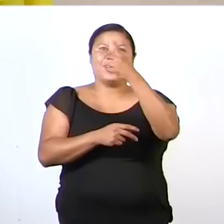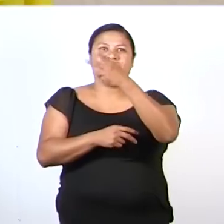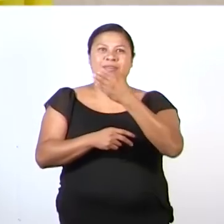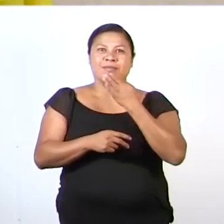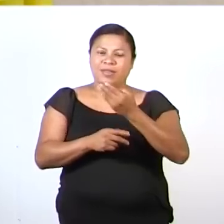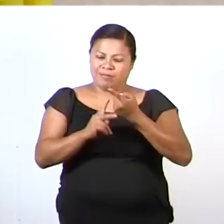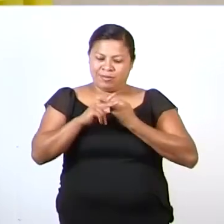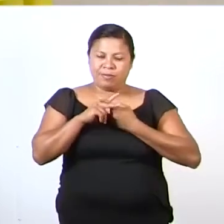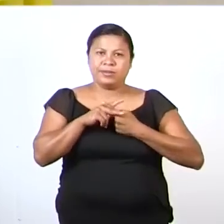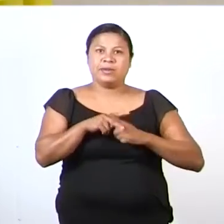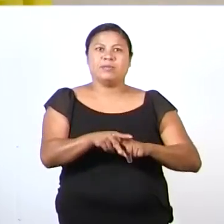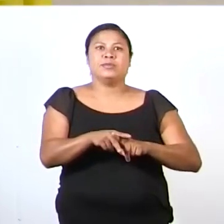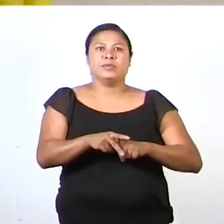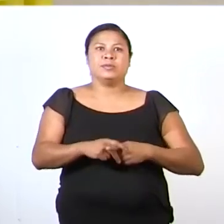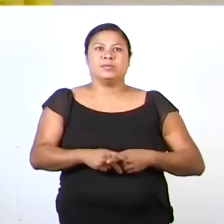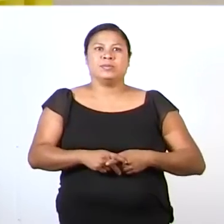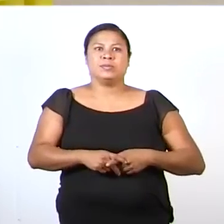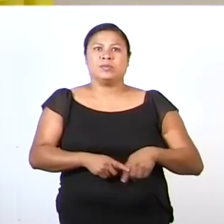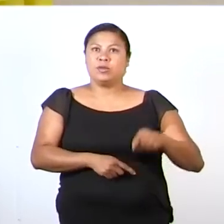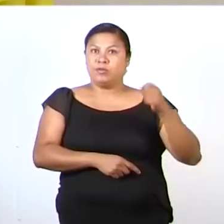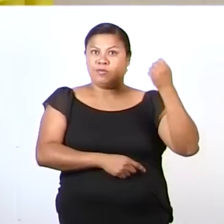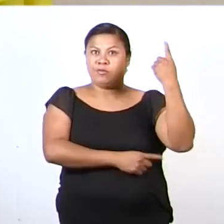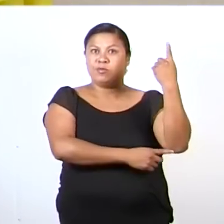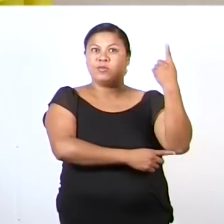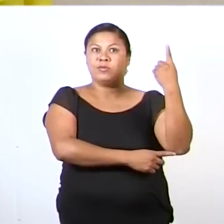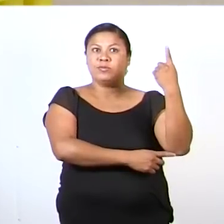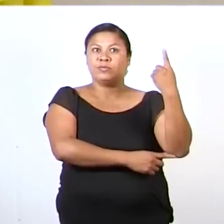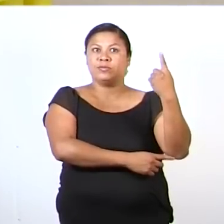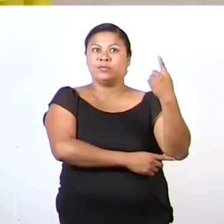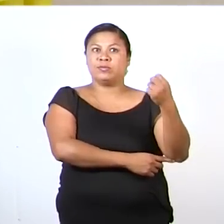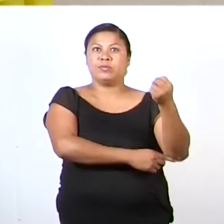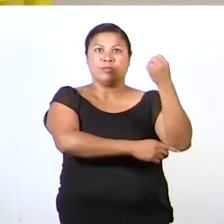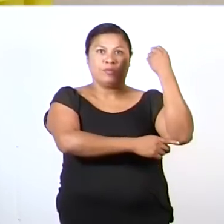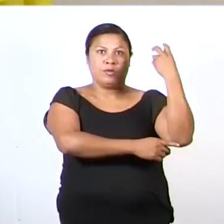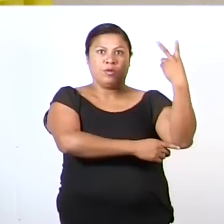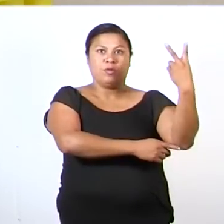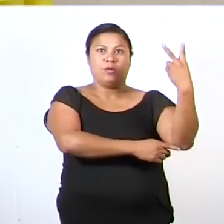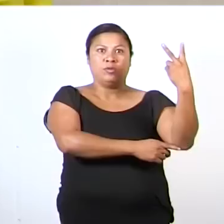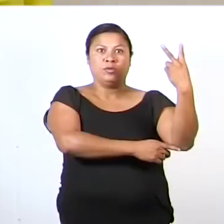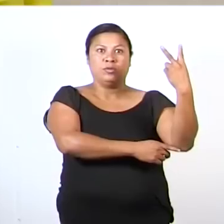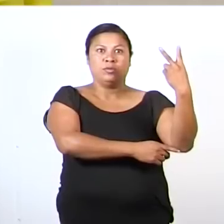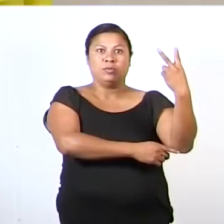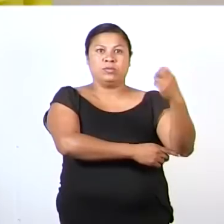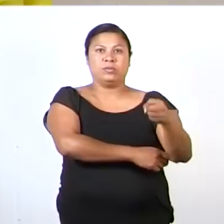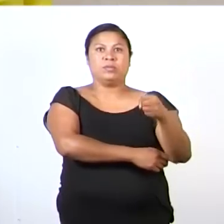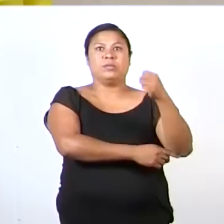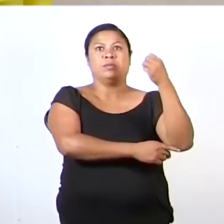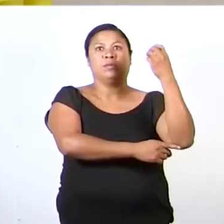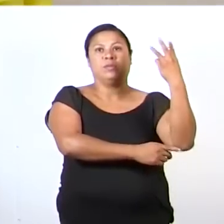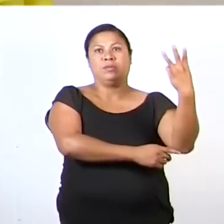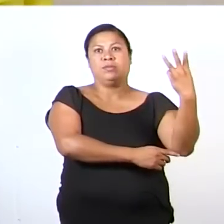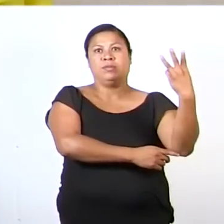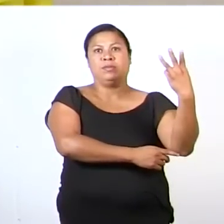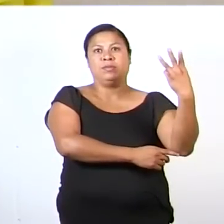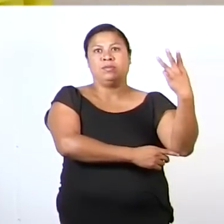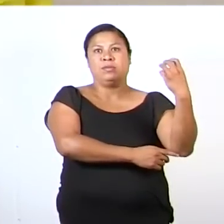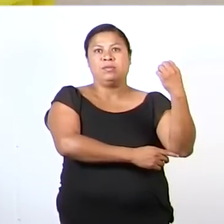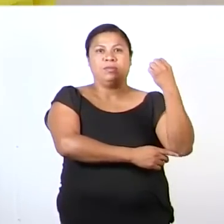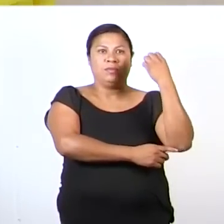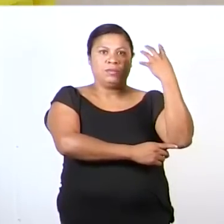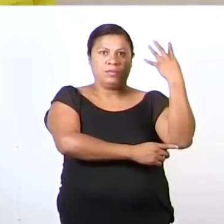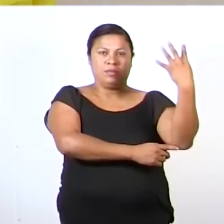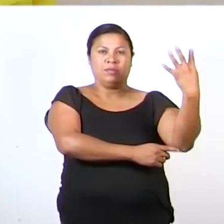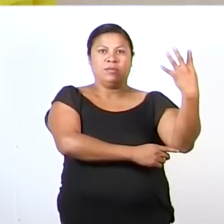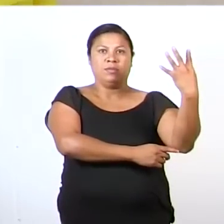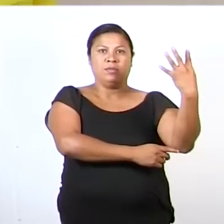Iniciaremos. Uno, dos, tres, cuatro,